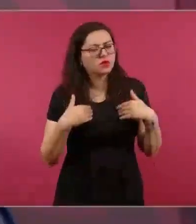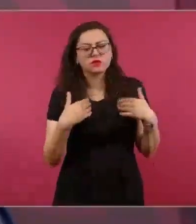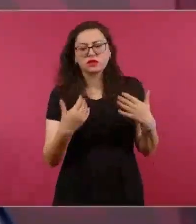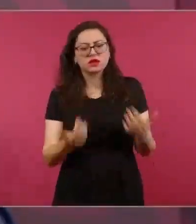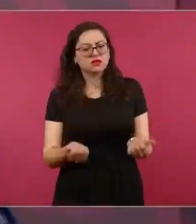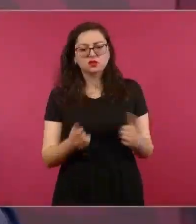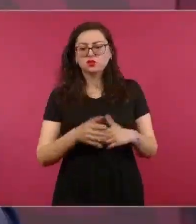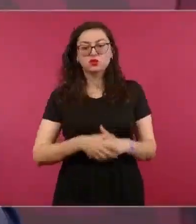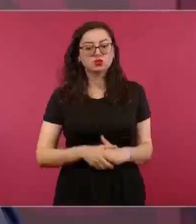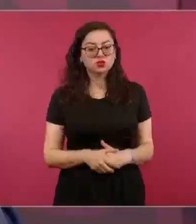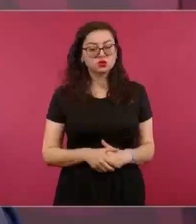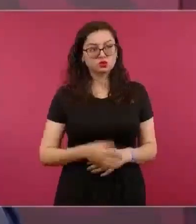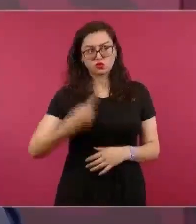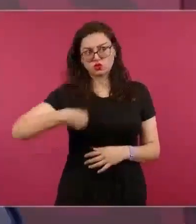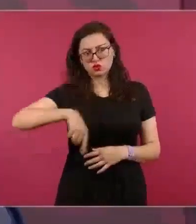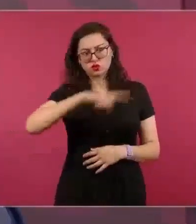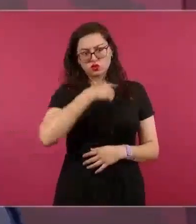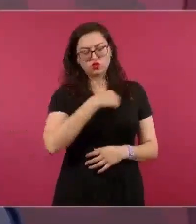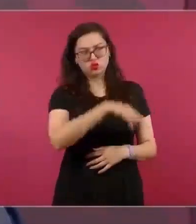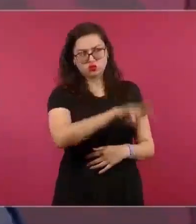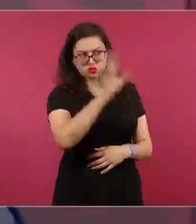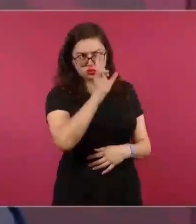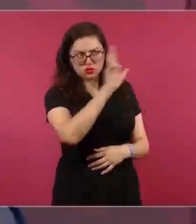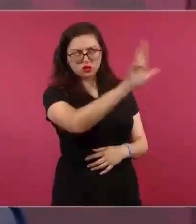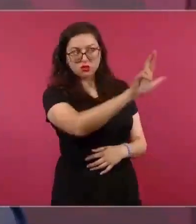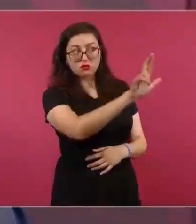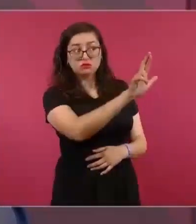ellos deberían de ser respetuosos con nosotros.